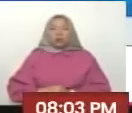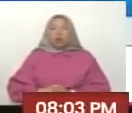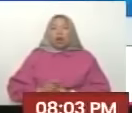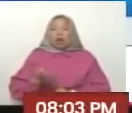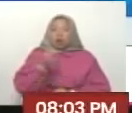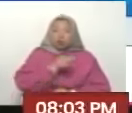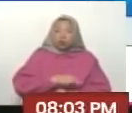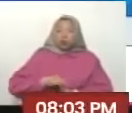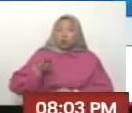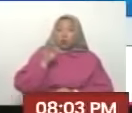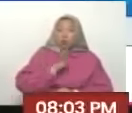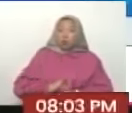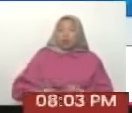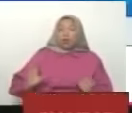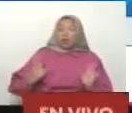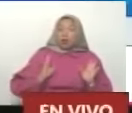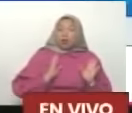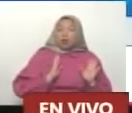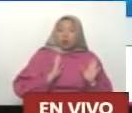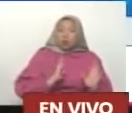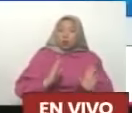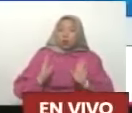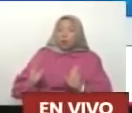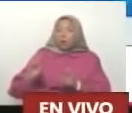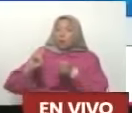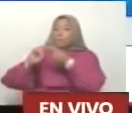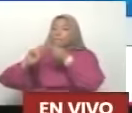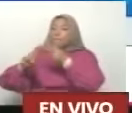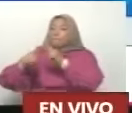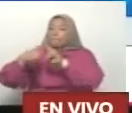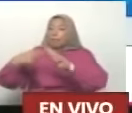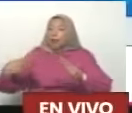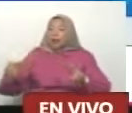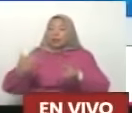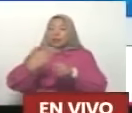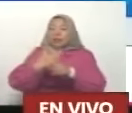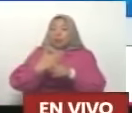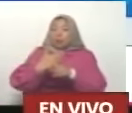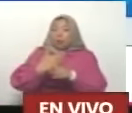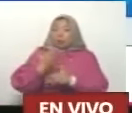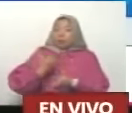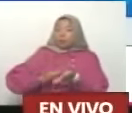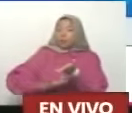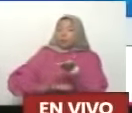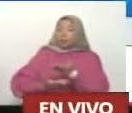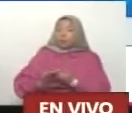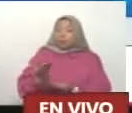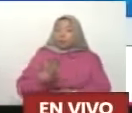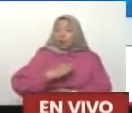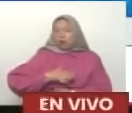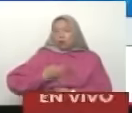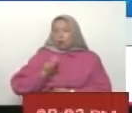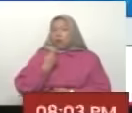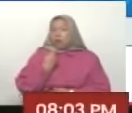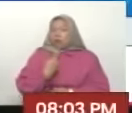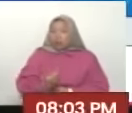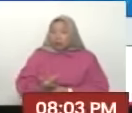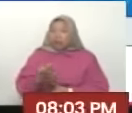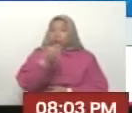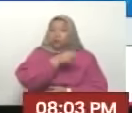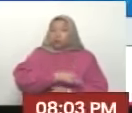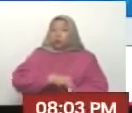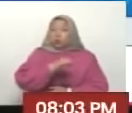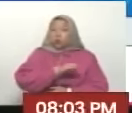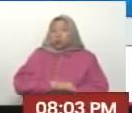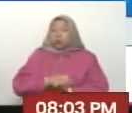Sociedades En armonía De paz De convivencia Pudieramos llamarla Sociedades